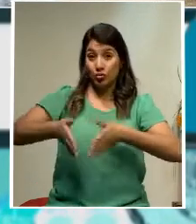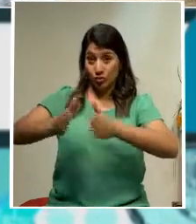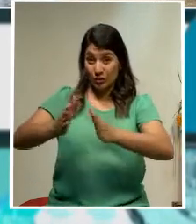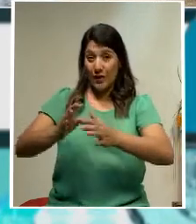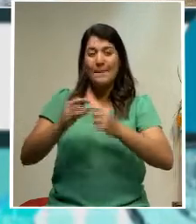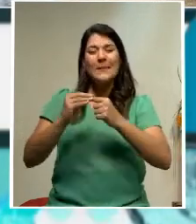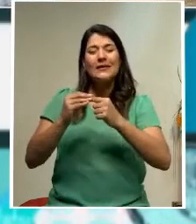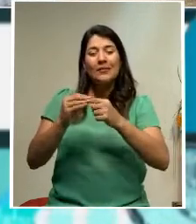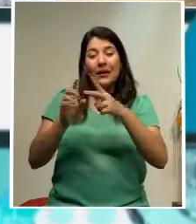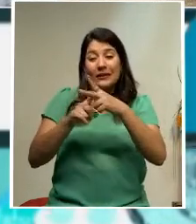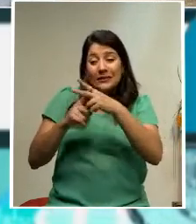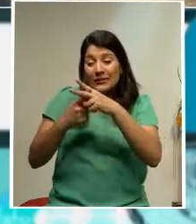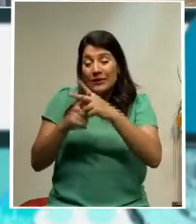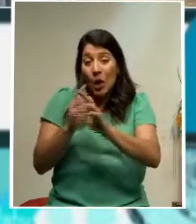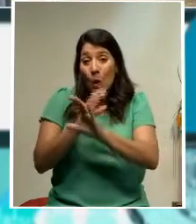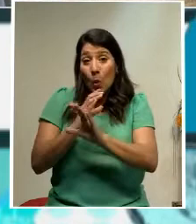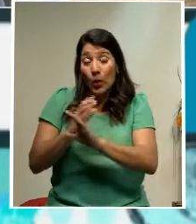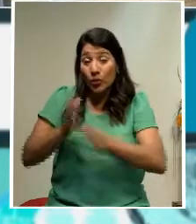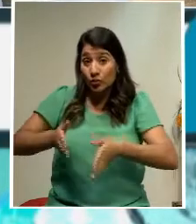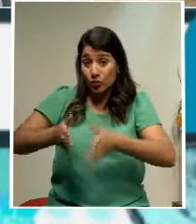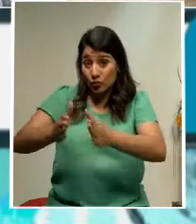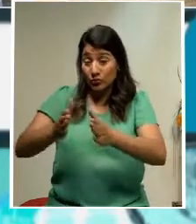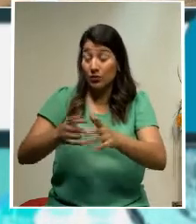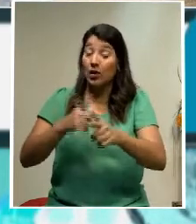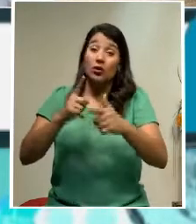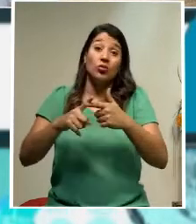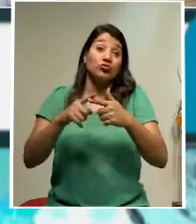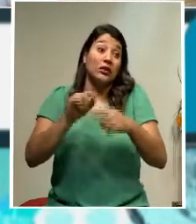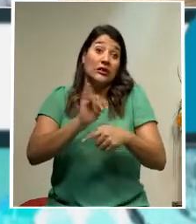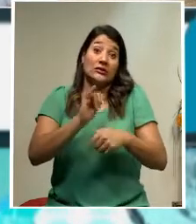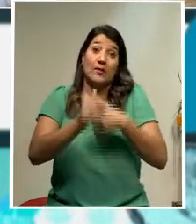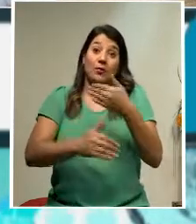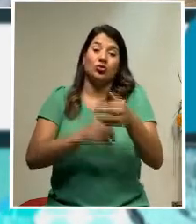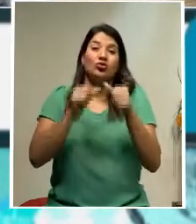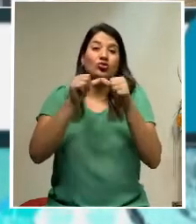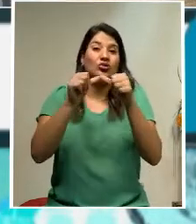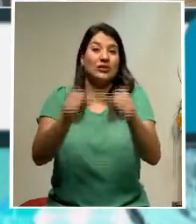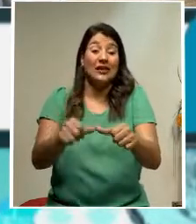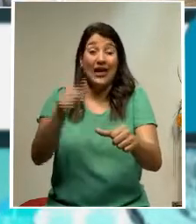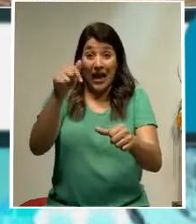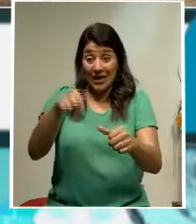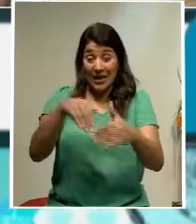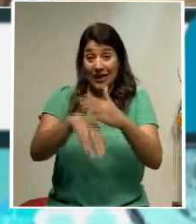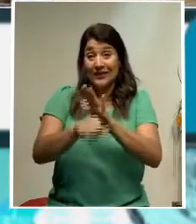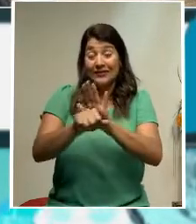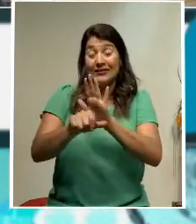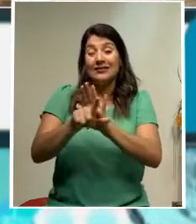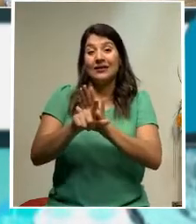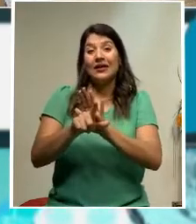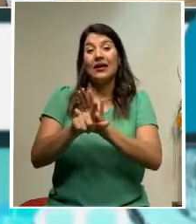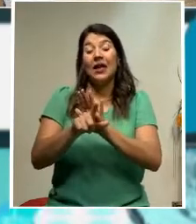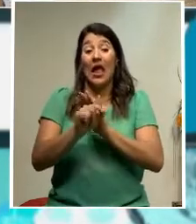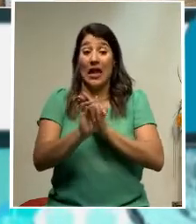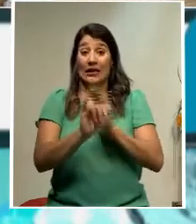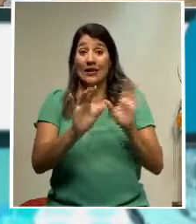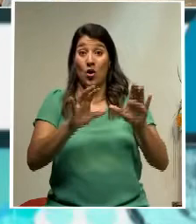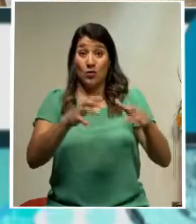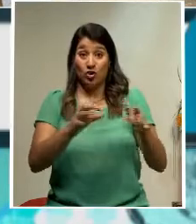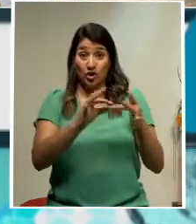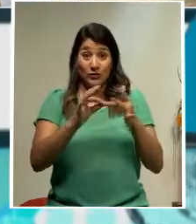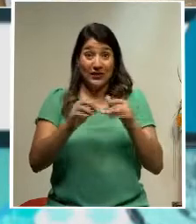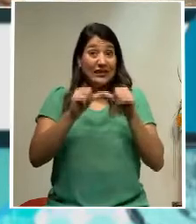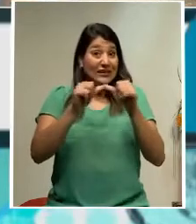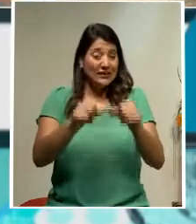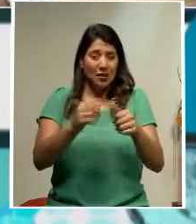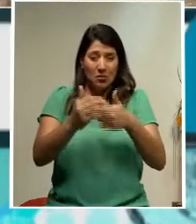mantenimiento de obras viales y que bueno, seguirá por lo menos acá en el Congreso esta comisión especial y que